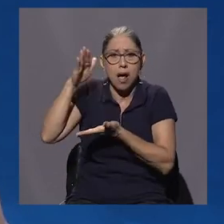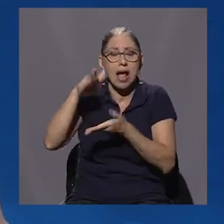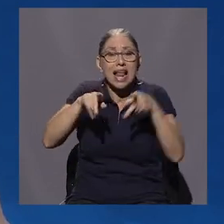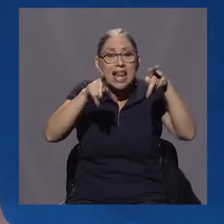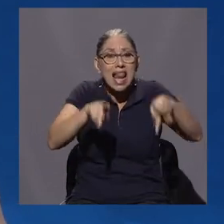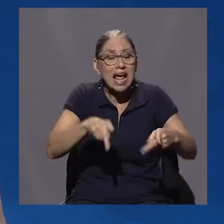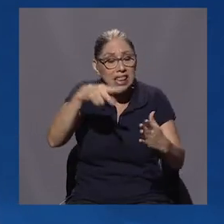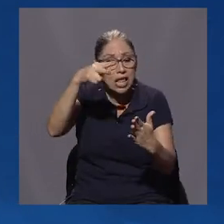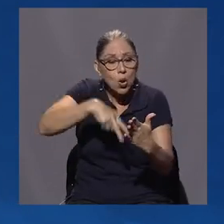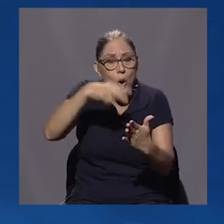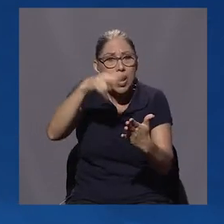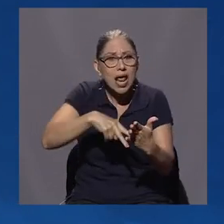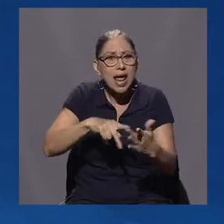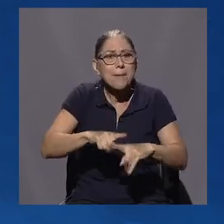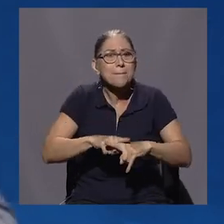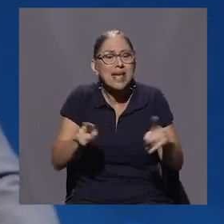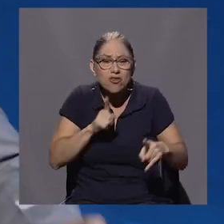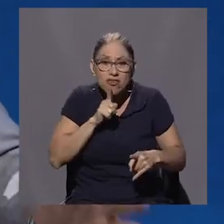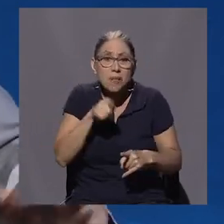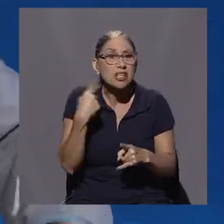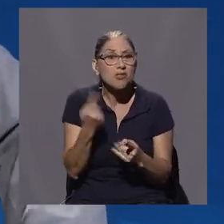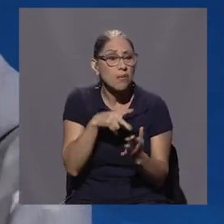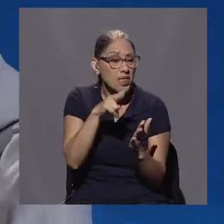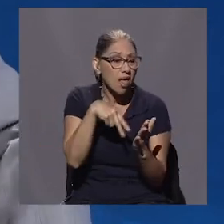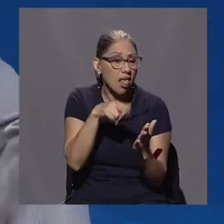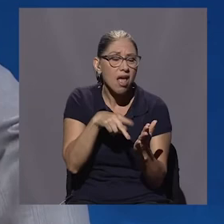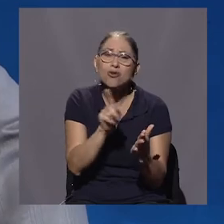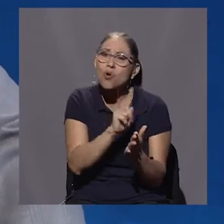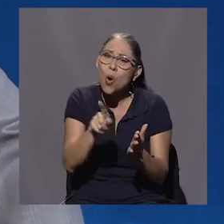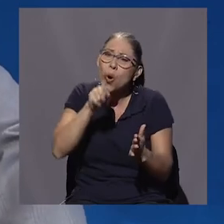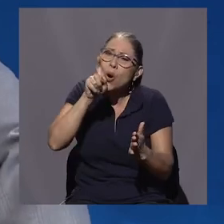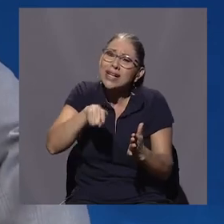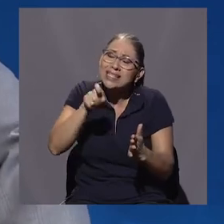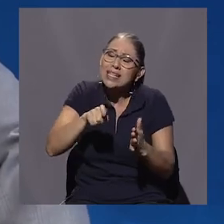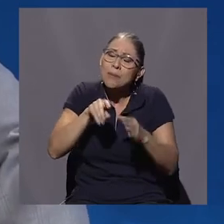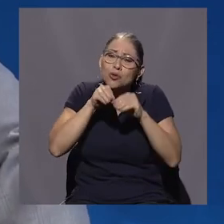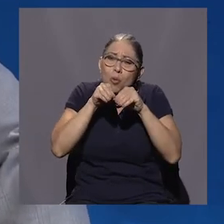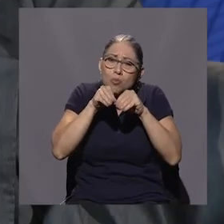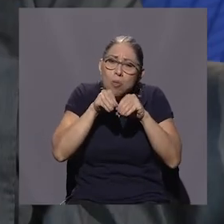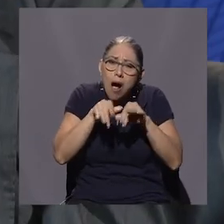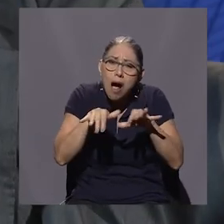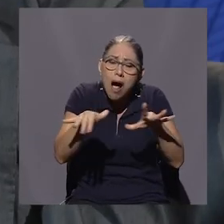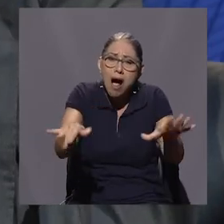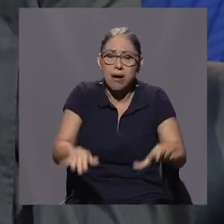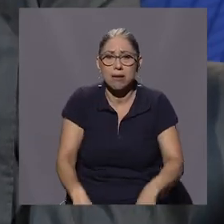queda Don Oscar, ¿cómo podemos hacer para que esto trascienda y no verdaderamente sea una conversación de un petit comité?